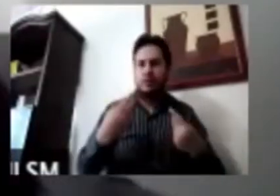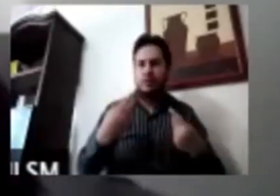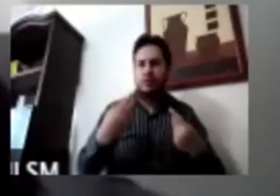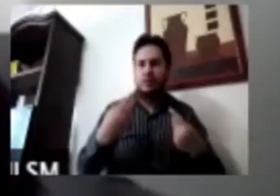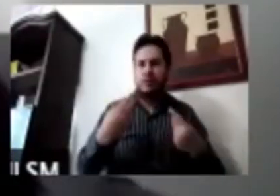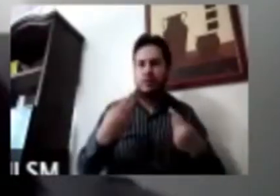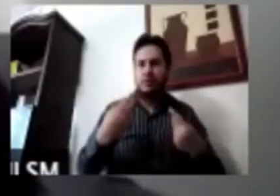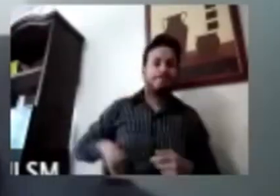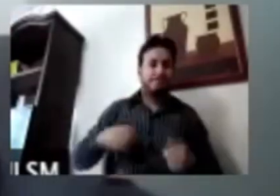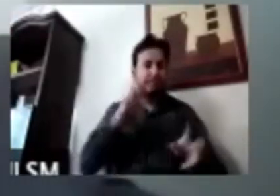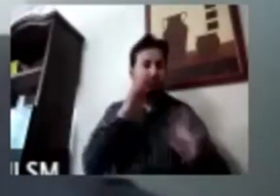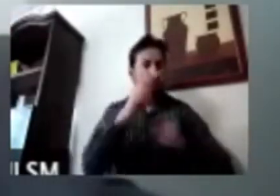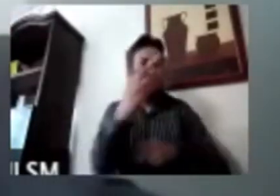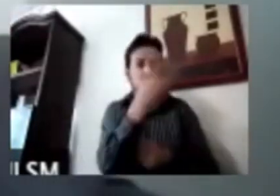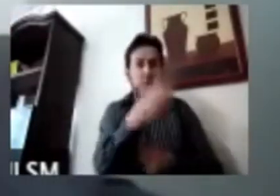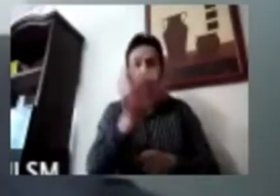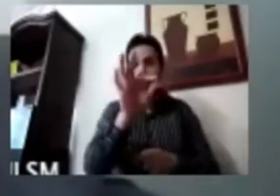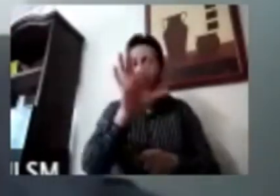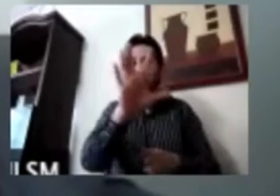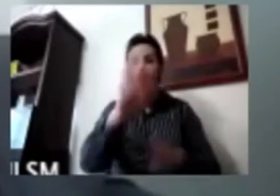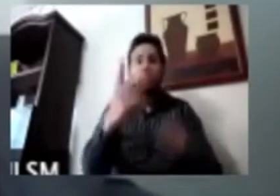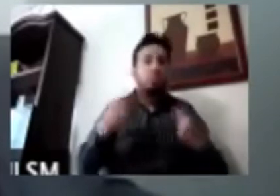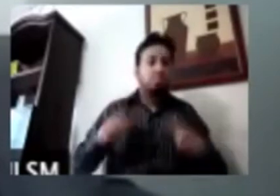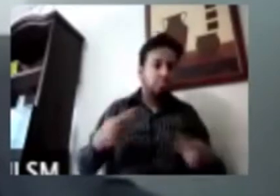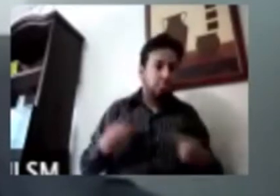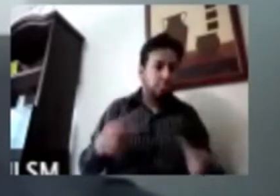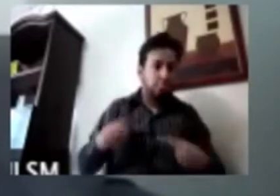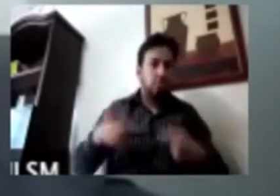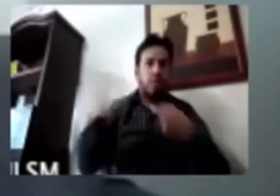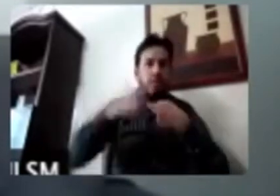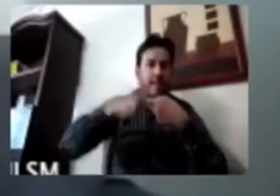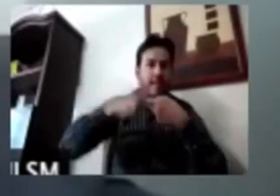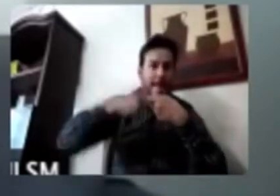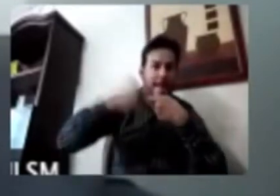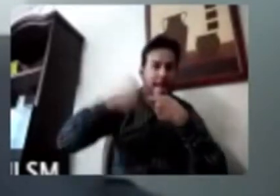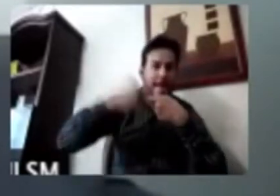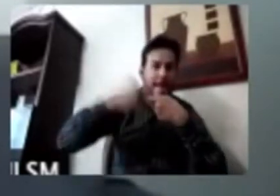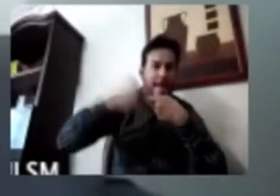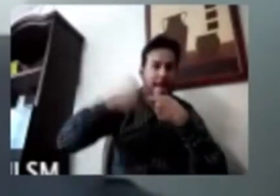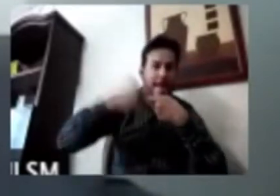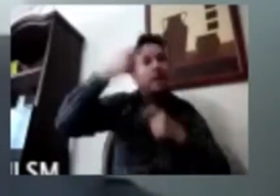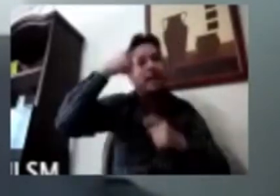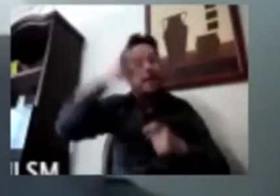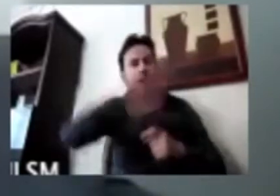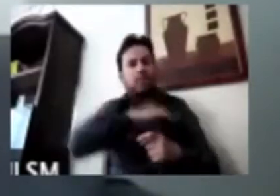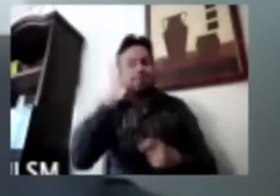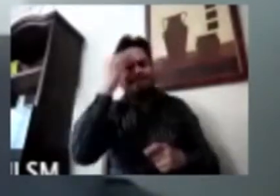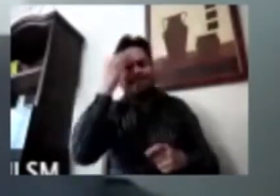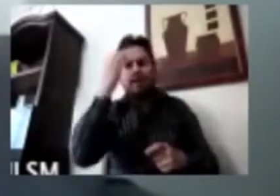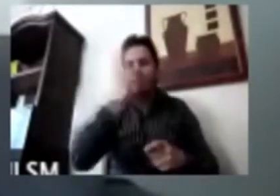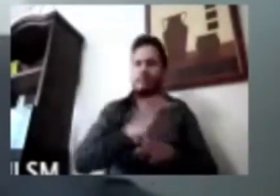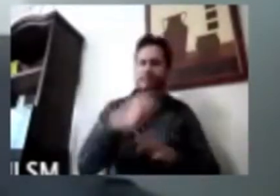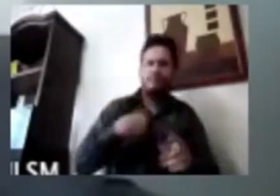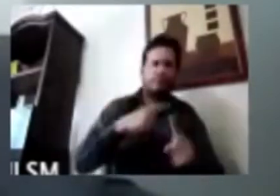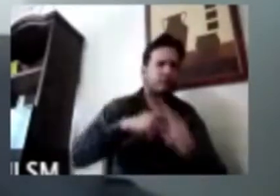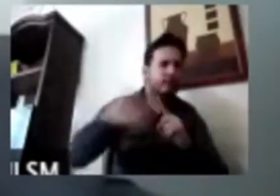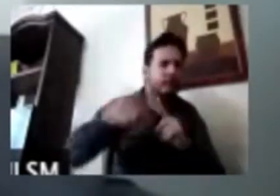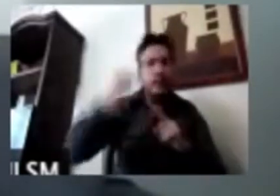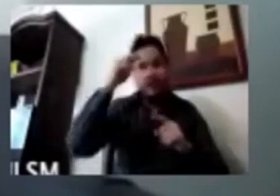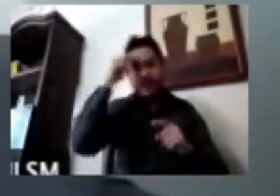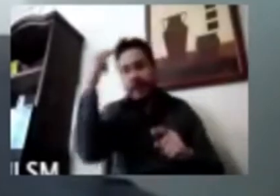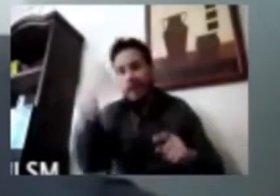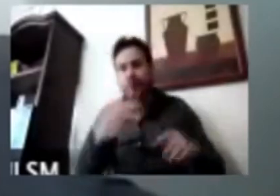245 personas ya sumadas a este conversatorio para conocer cómo está el ánimo de las y los mexicanos en esta contingencia.